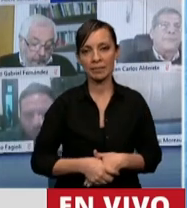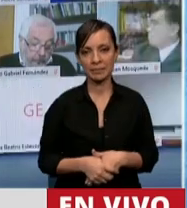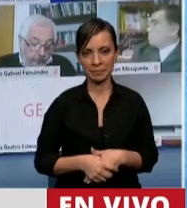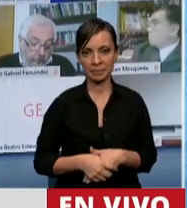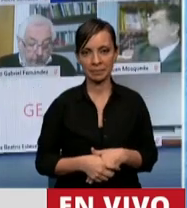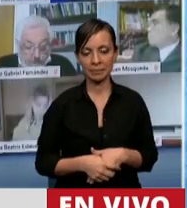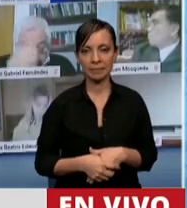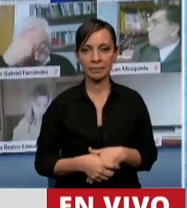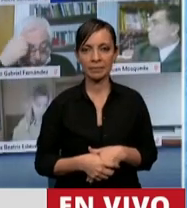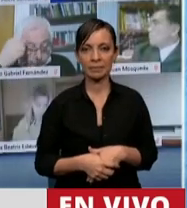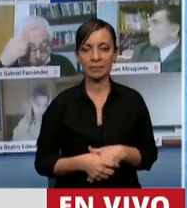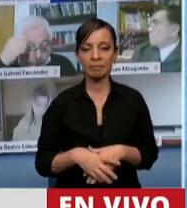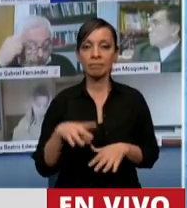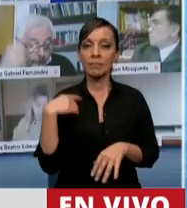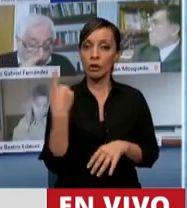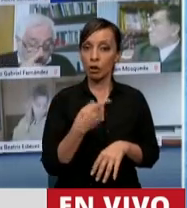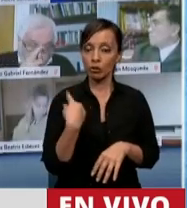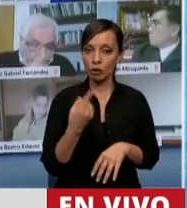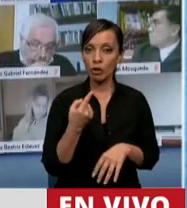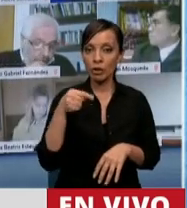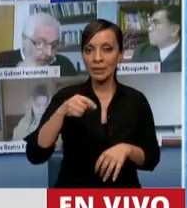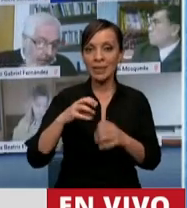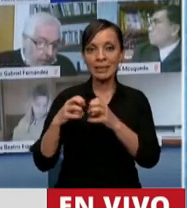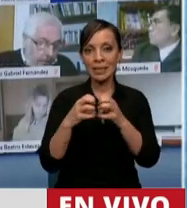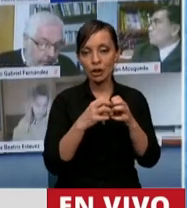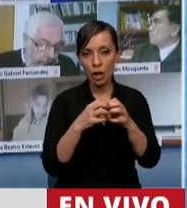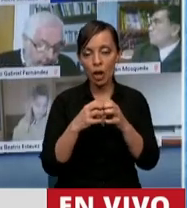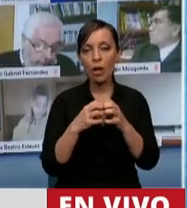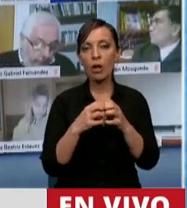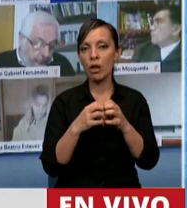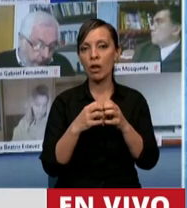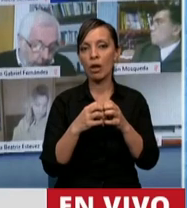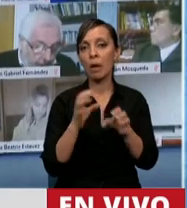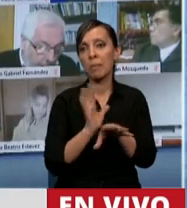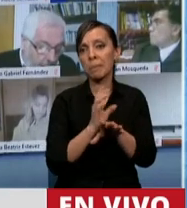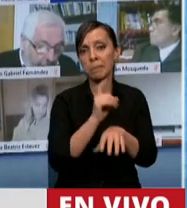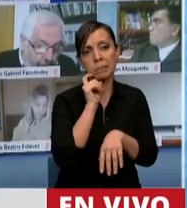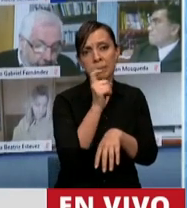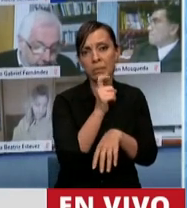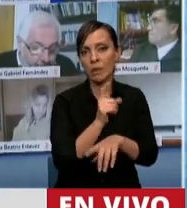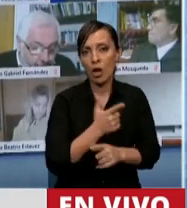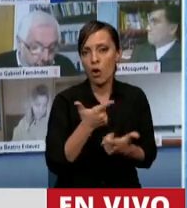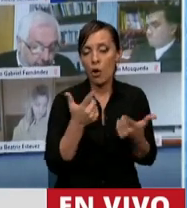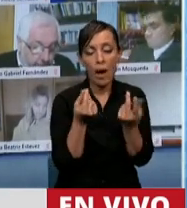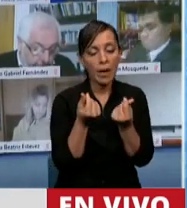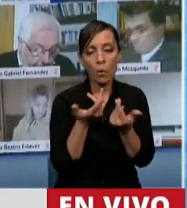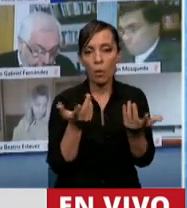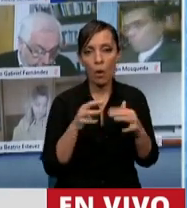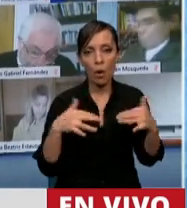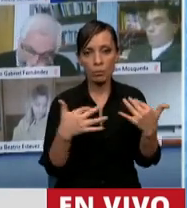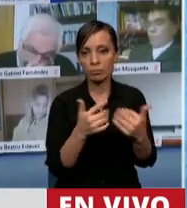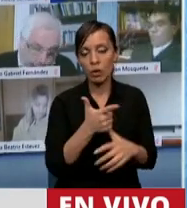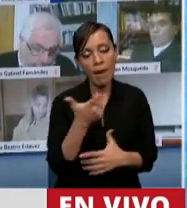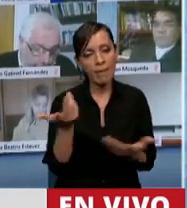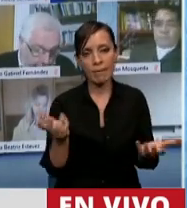Para nosotros, esta sesión no es válida, no tiene quórum legal para